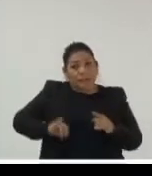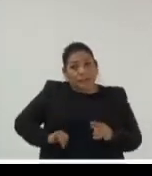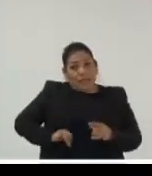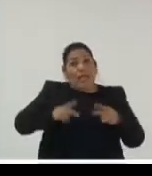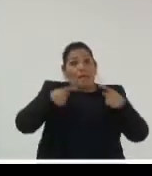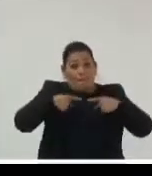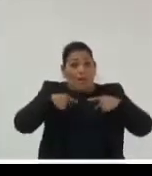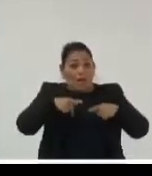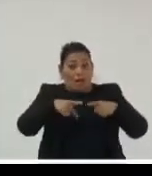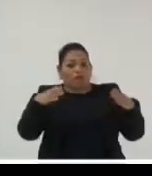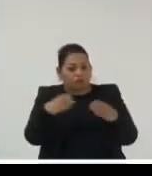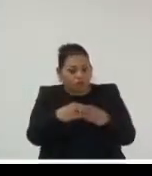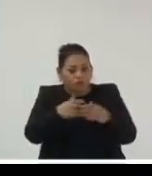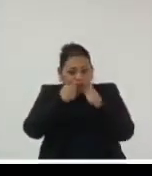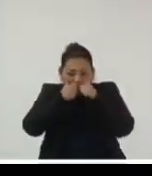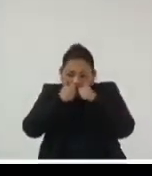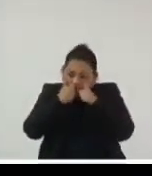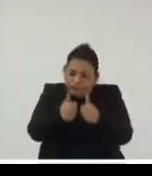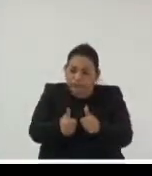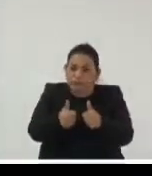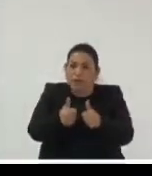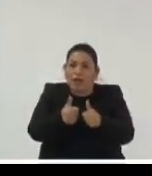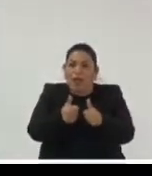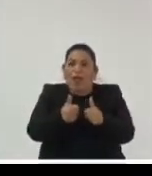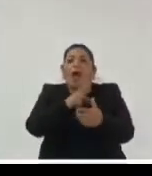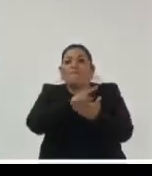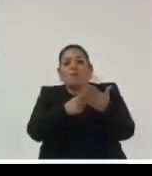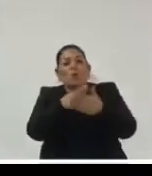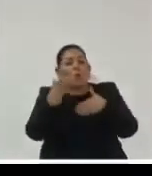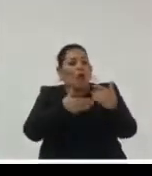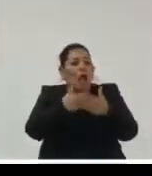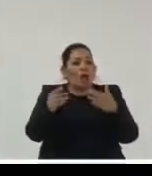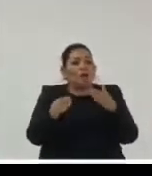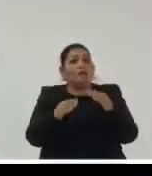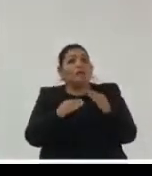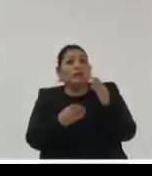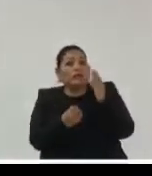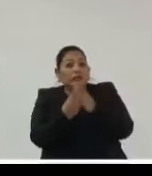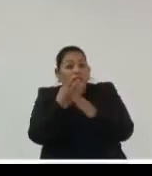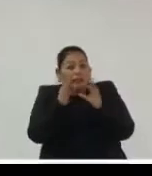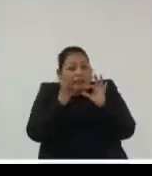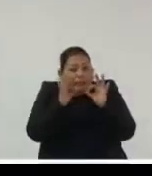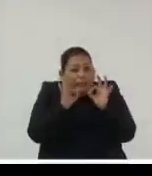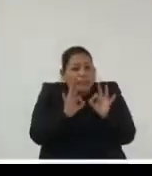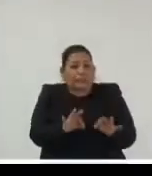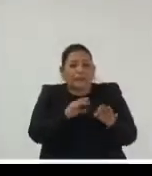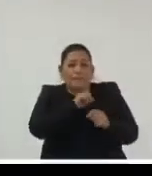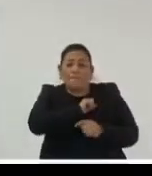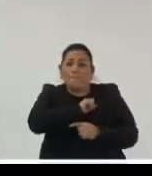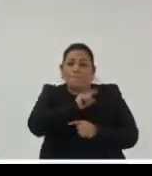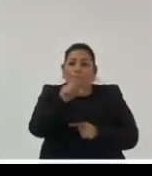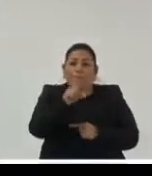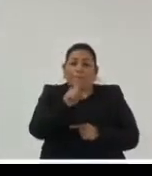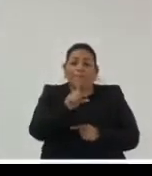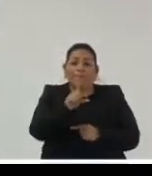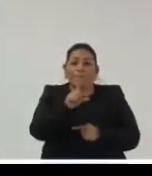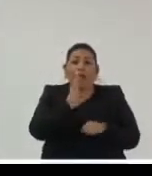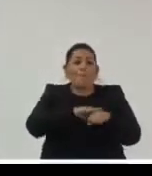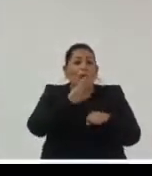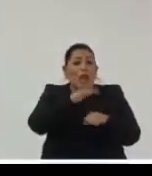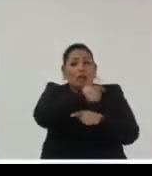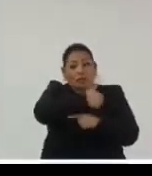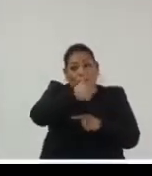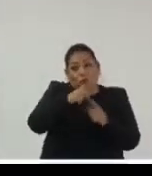pero lo hacemos valiéndonos de procesos de innovación formales que nos permitan hacer cada vez más con